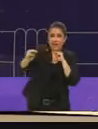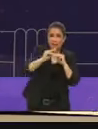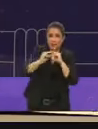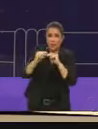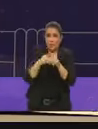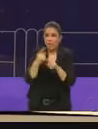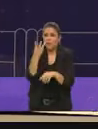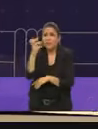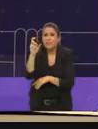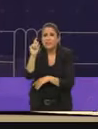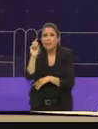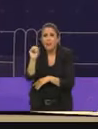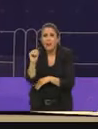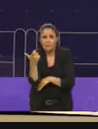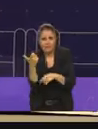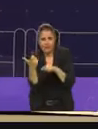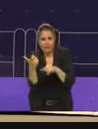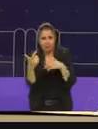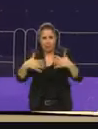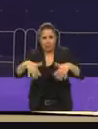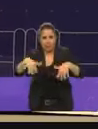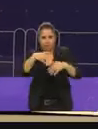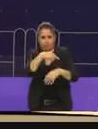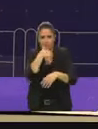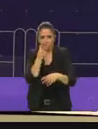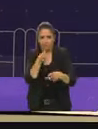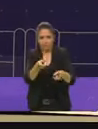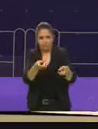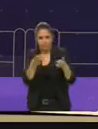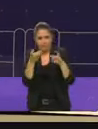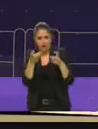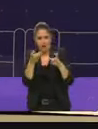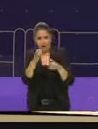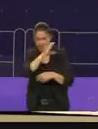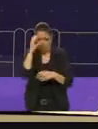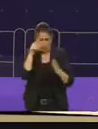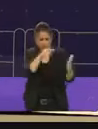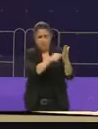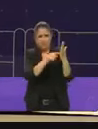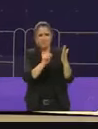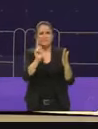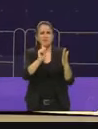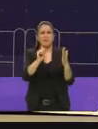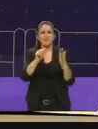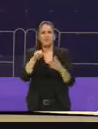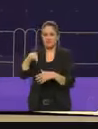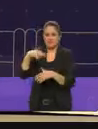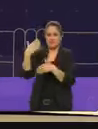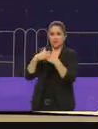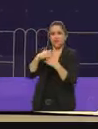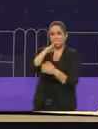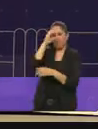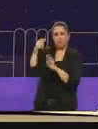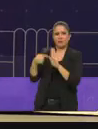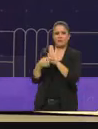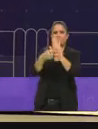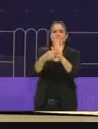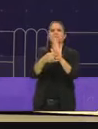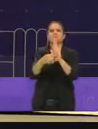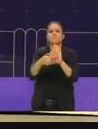339 pesos tú tienes una foto esa foto tú quisieras que fuera pero esta va a ser cuando tome protesta en el